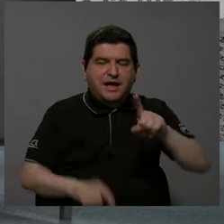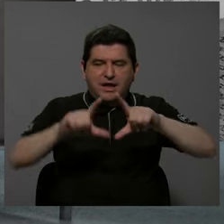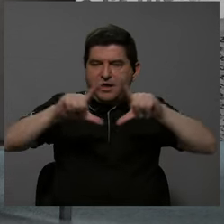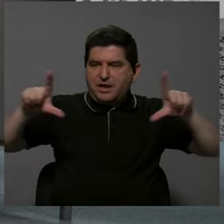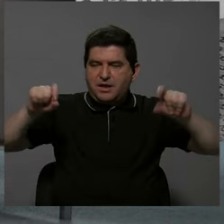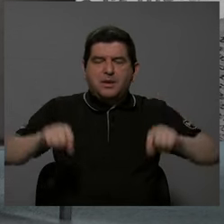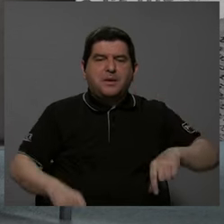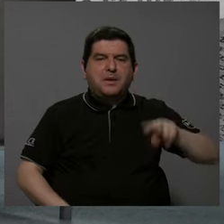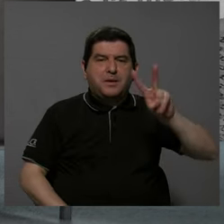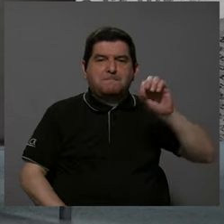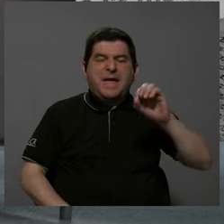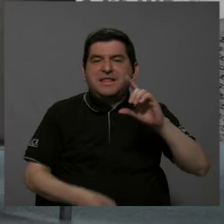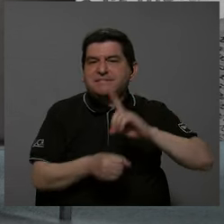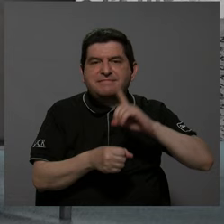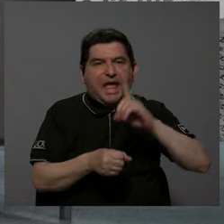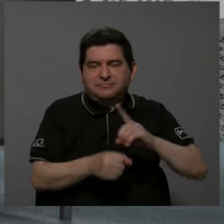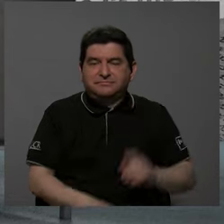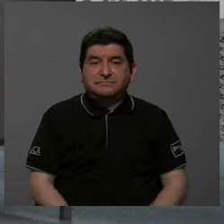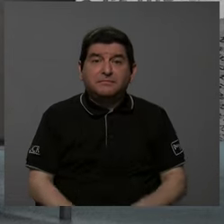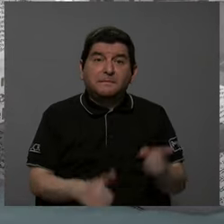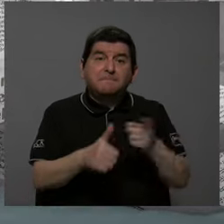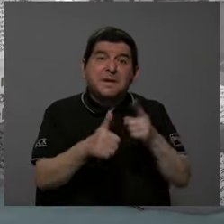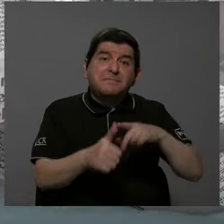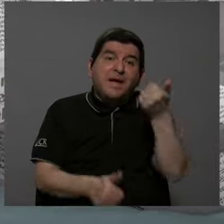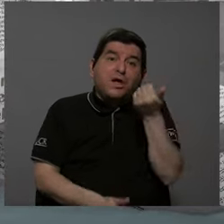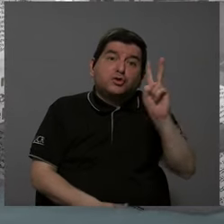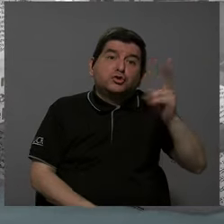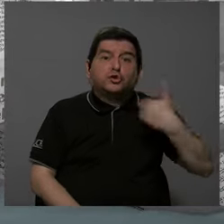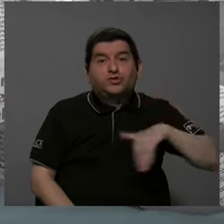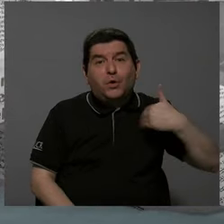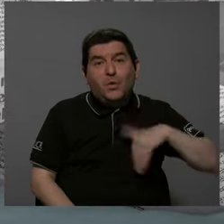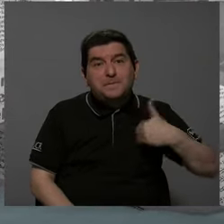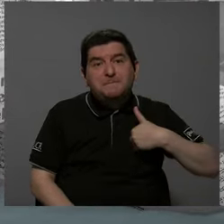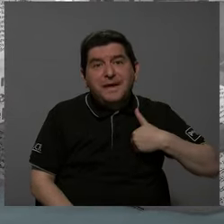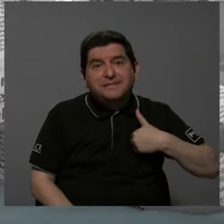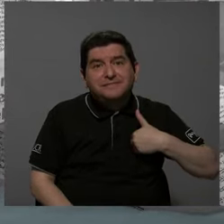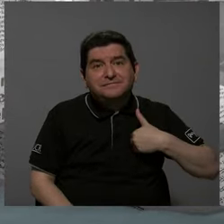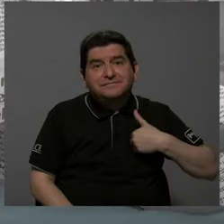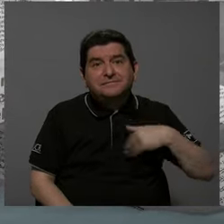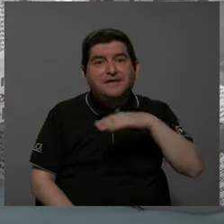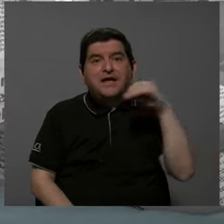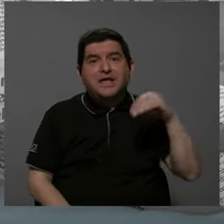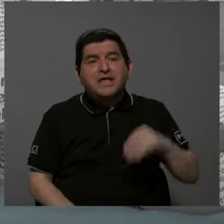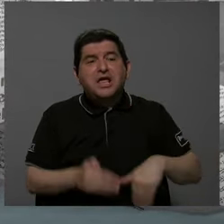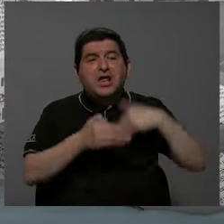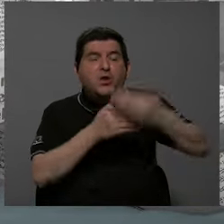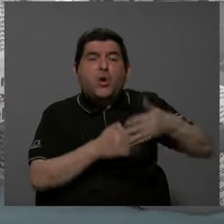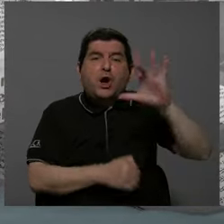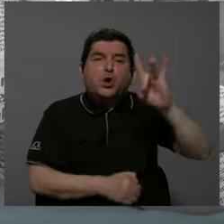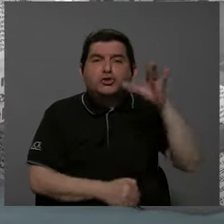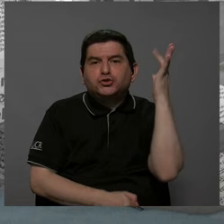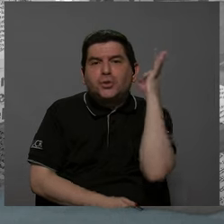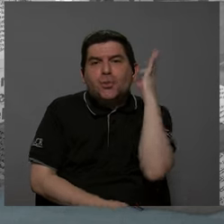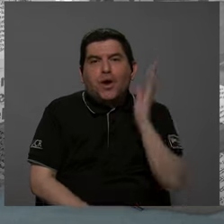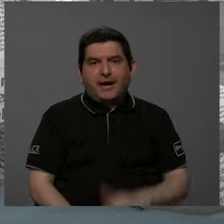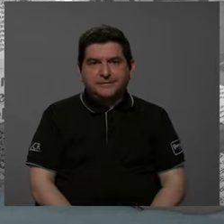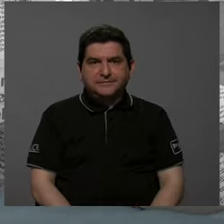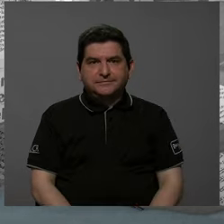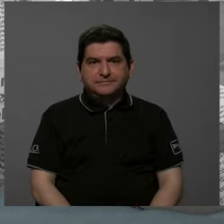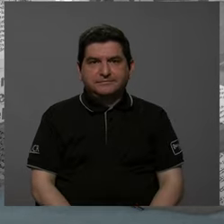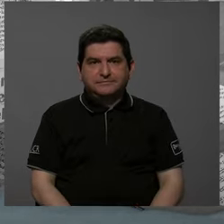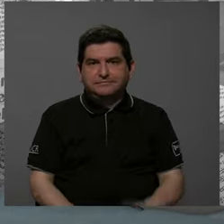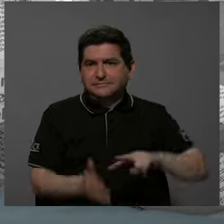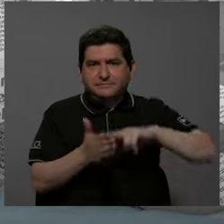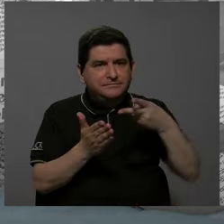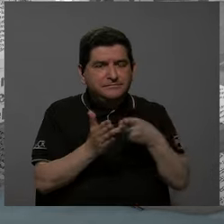diputados, por ejemplo, los primeros 12 eran varones y las segundas 8, para llegar a 20, eran mujeres. Y